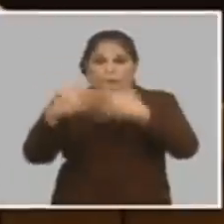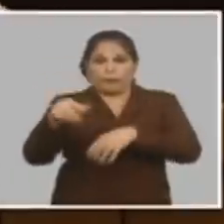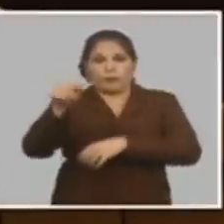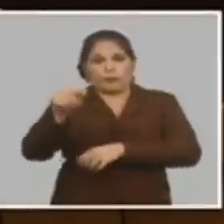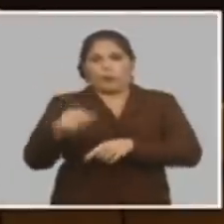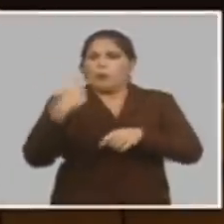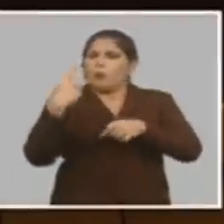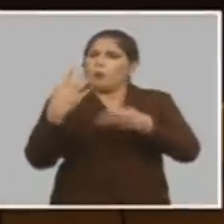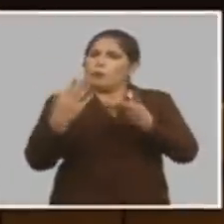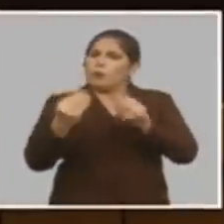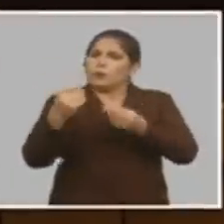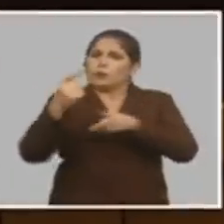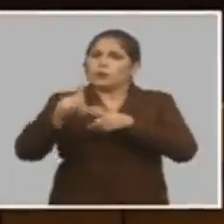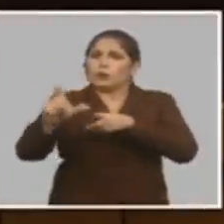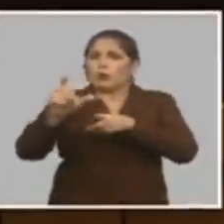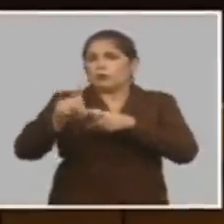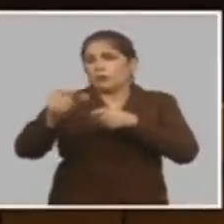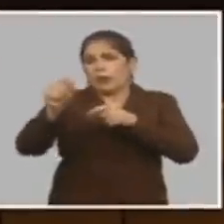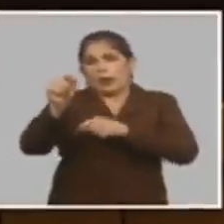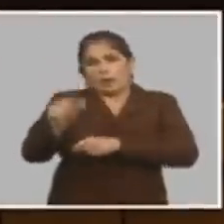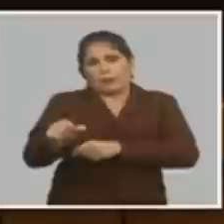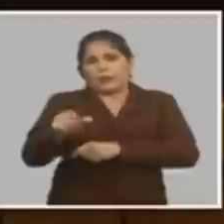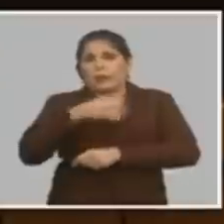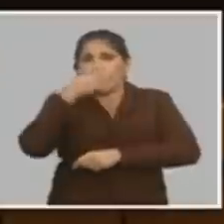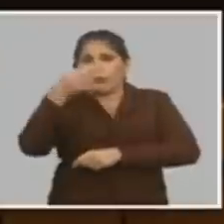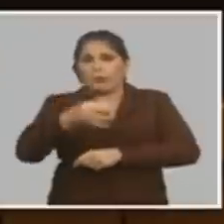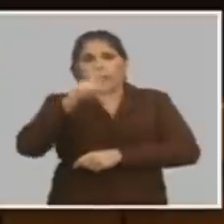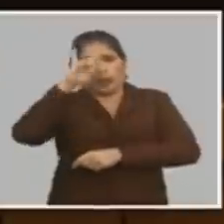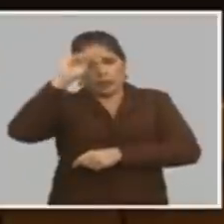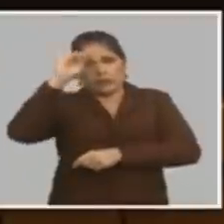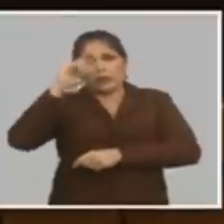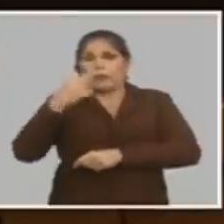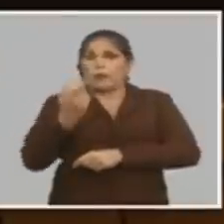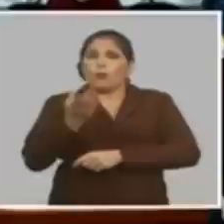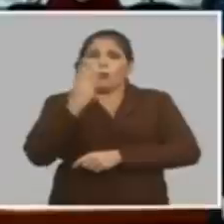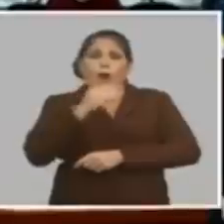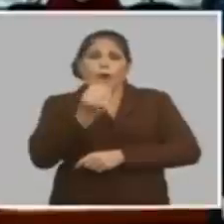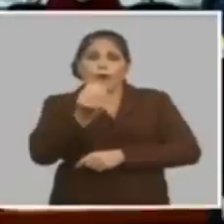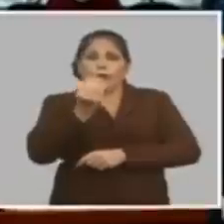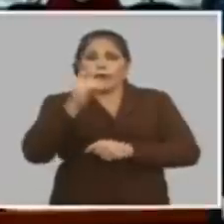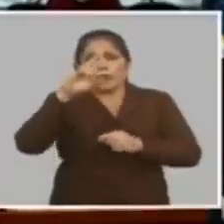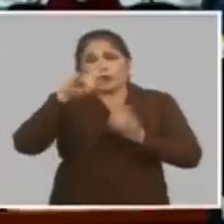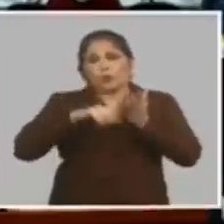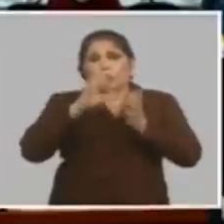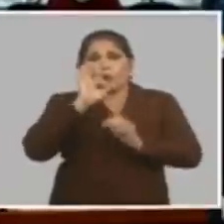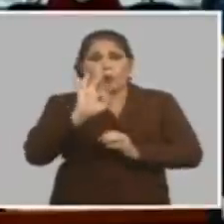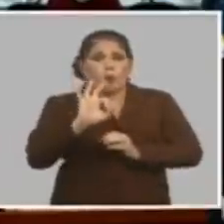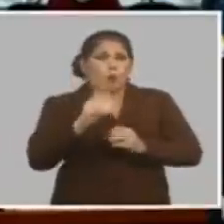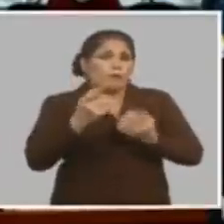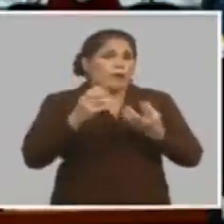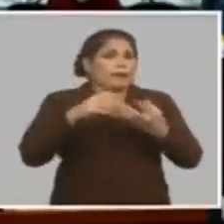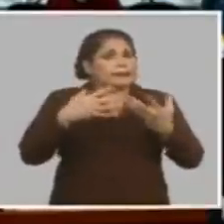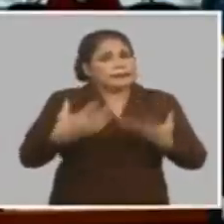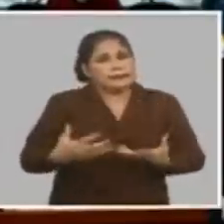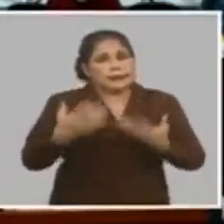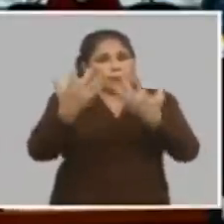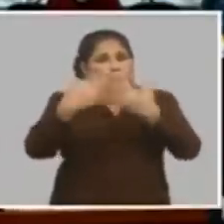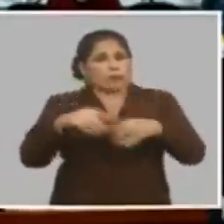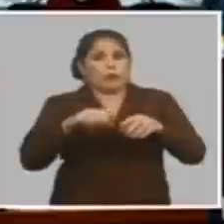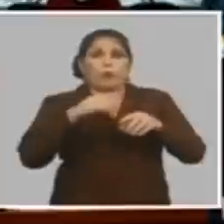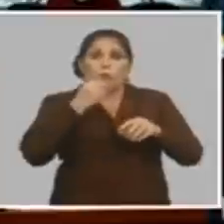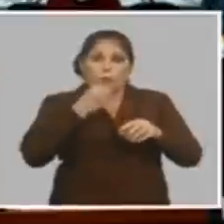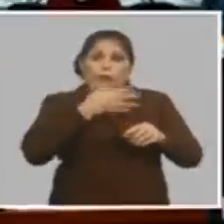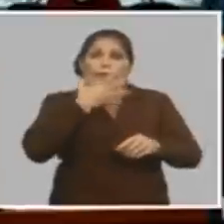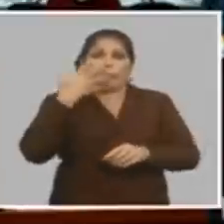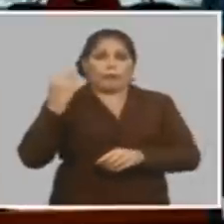muchos productores ahora dicen sí pero no hay insumo y los rendimientos se caen bueno perfecto